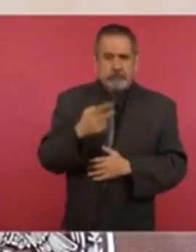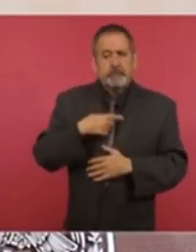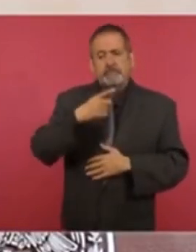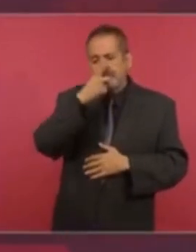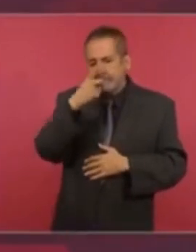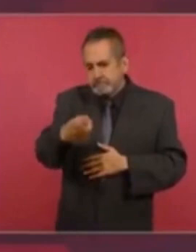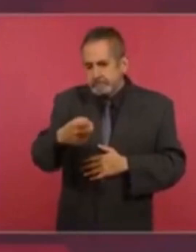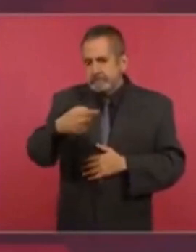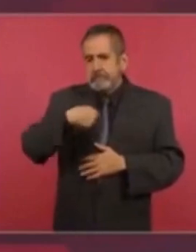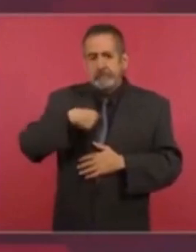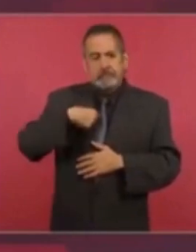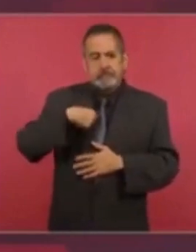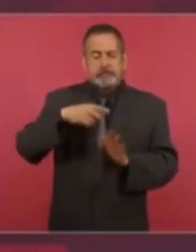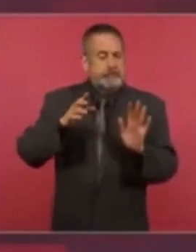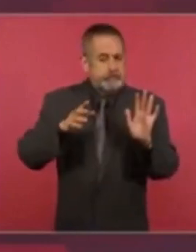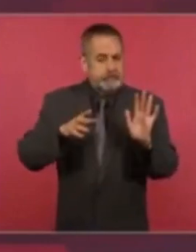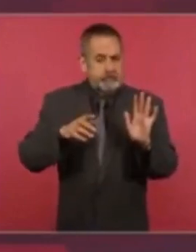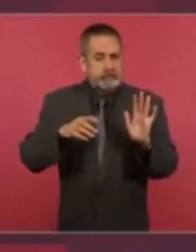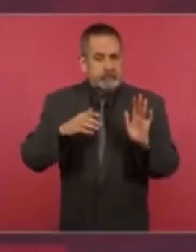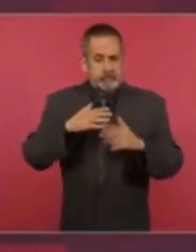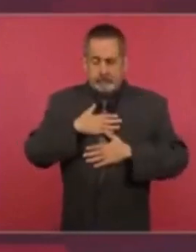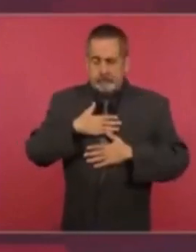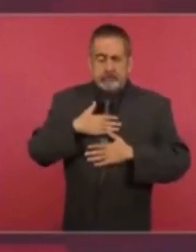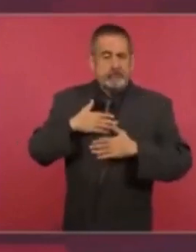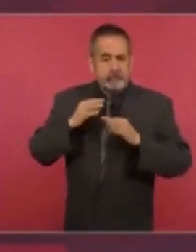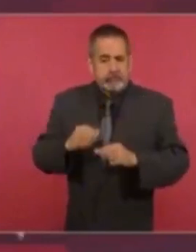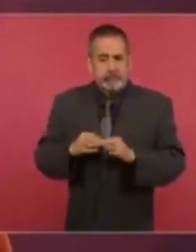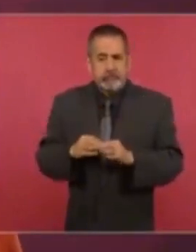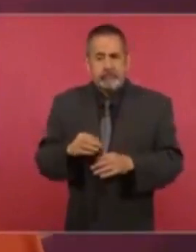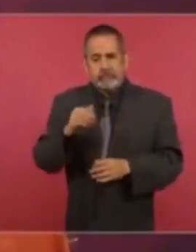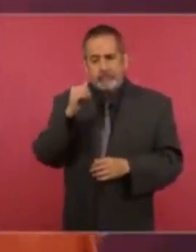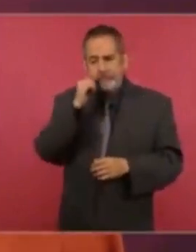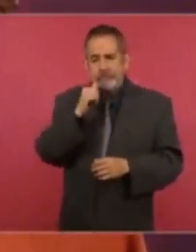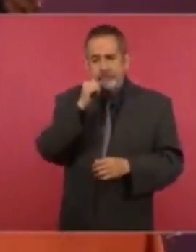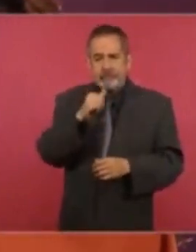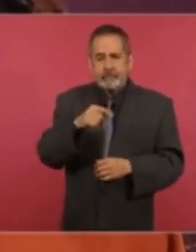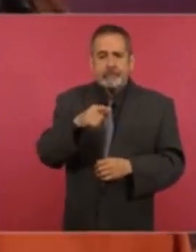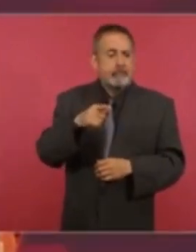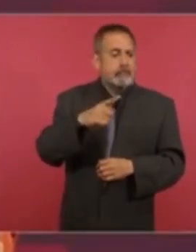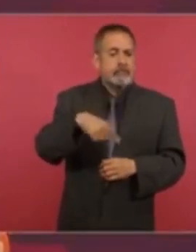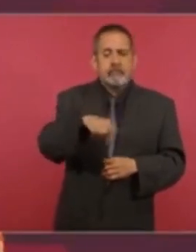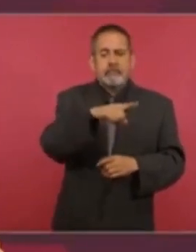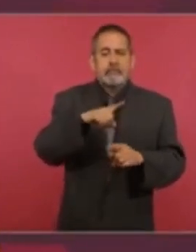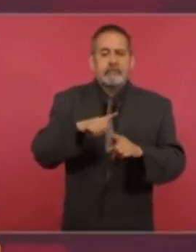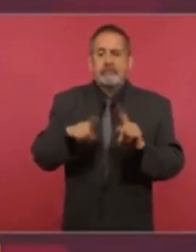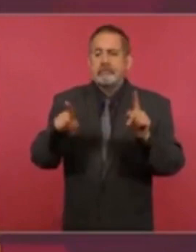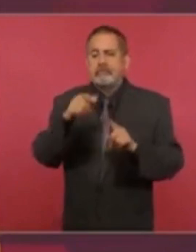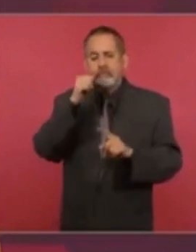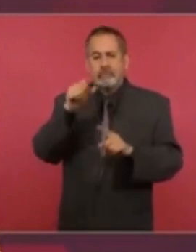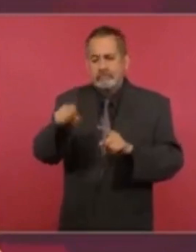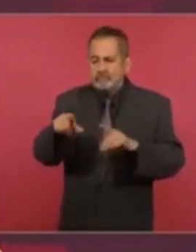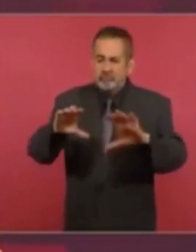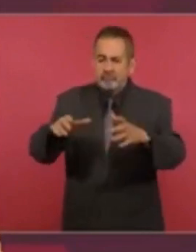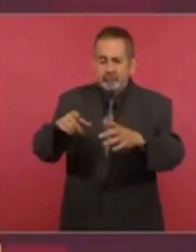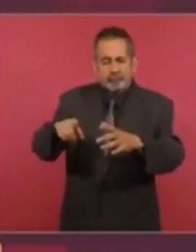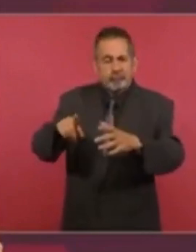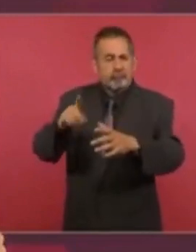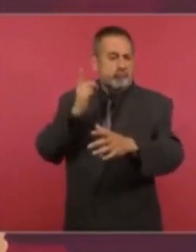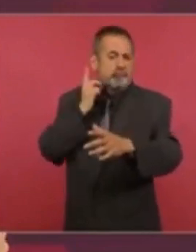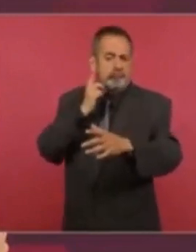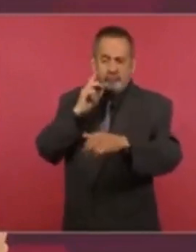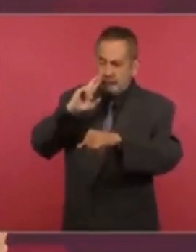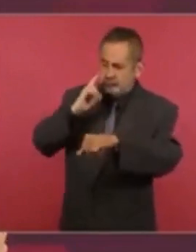convencidos, porque así han actuado, no han actuado de manera distinta, han actuado de manera muy